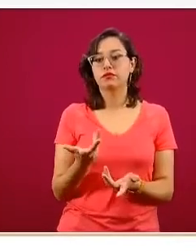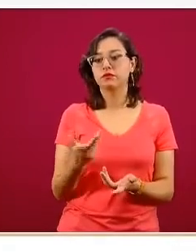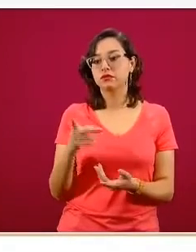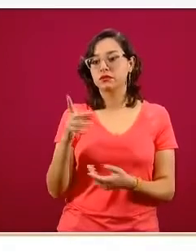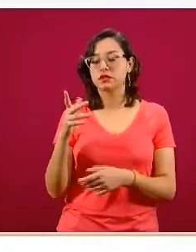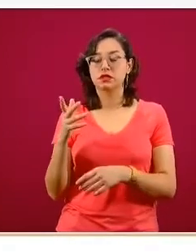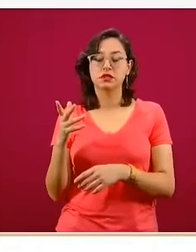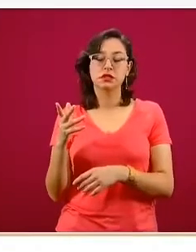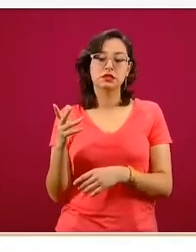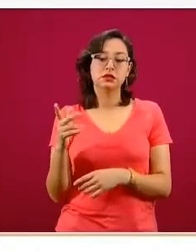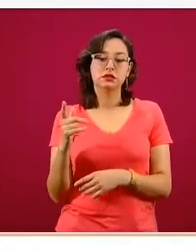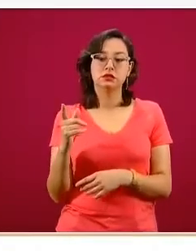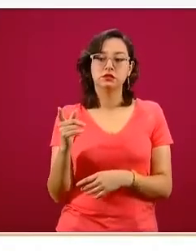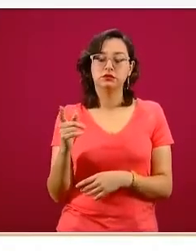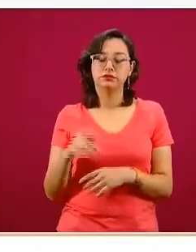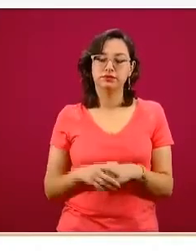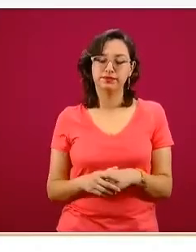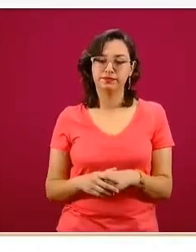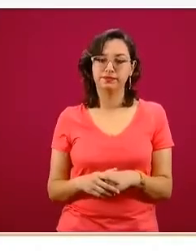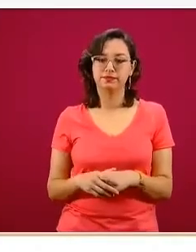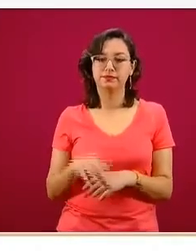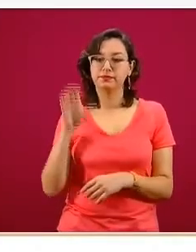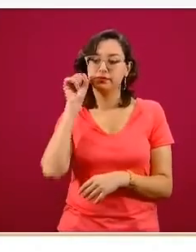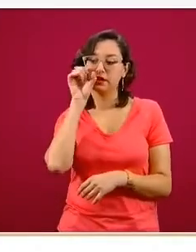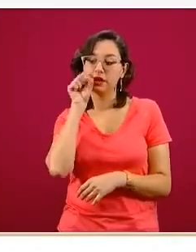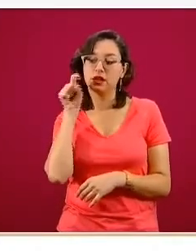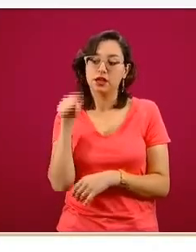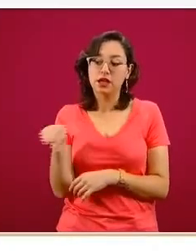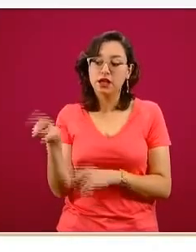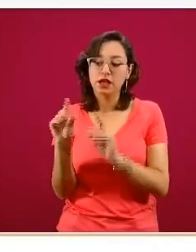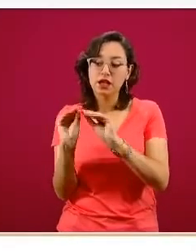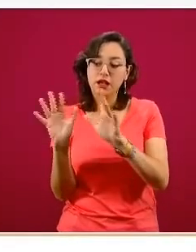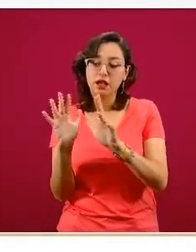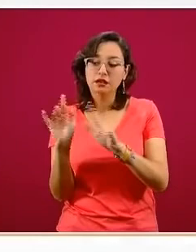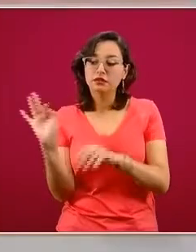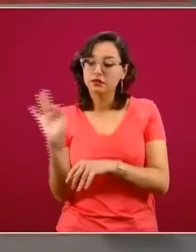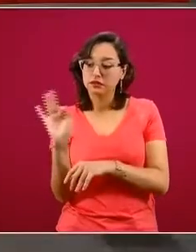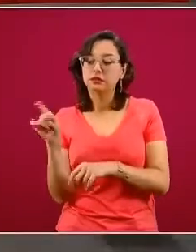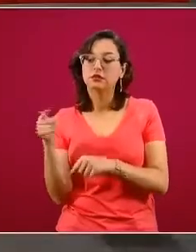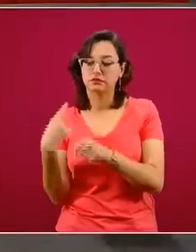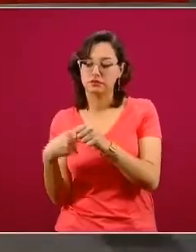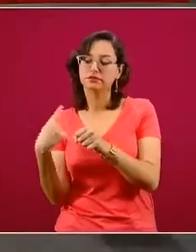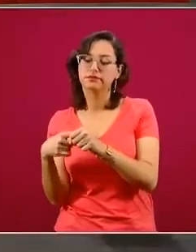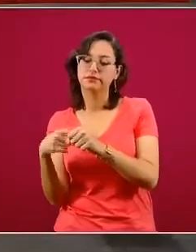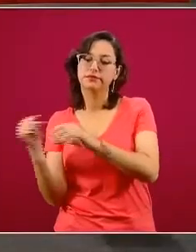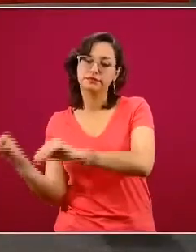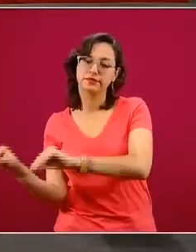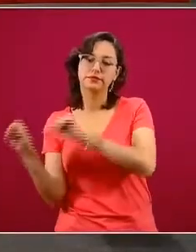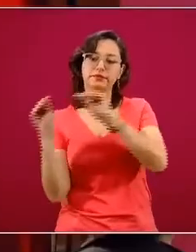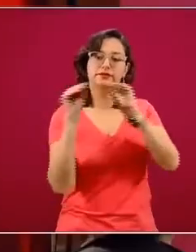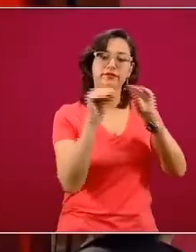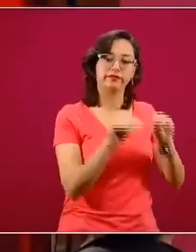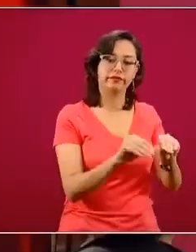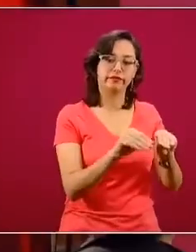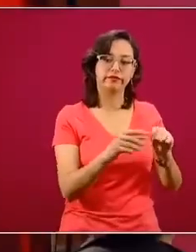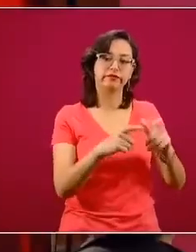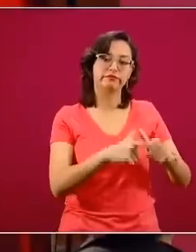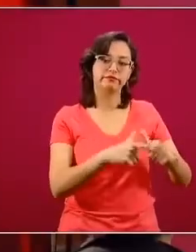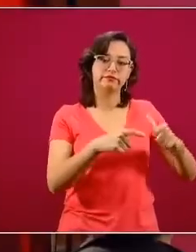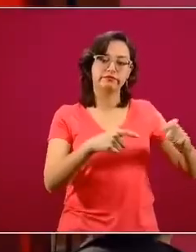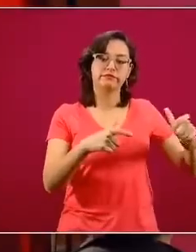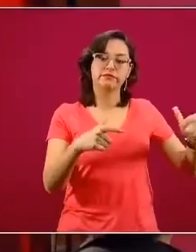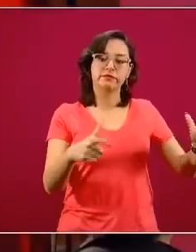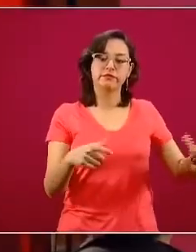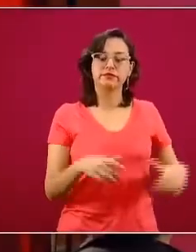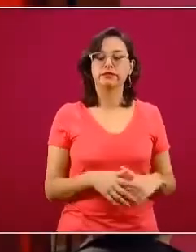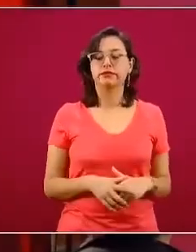naranja claro, se conviertan en casos confirmados y eso entonces está alimentando la curva